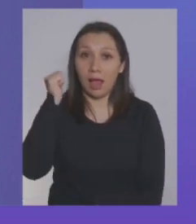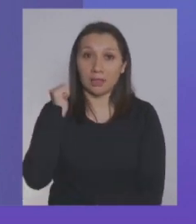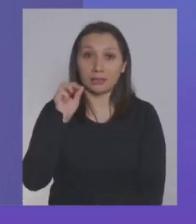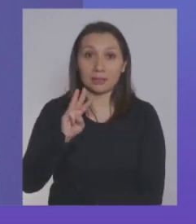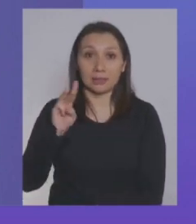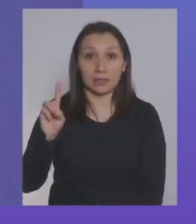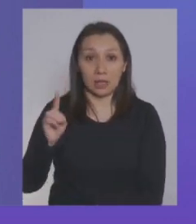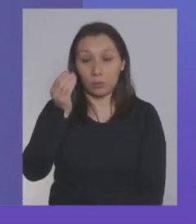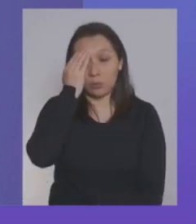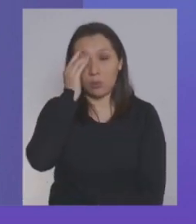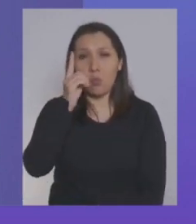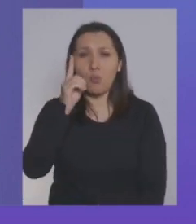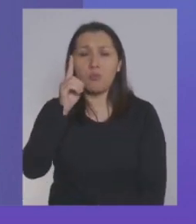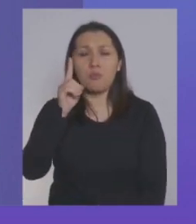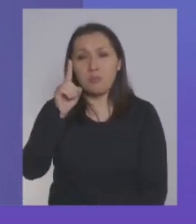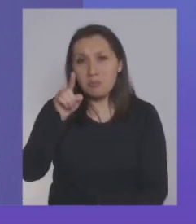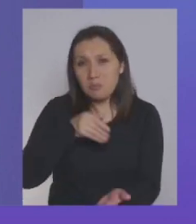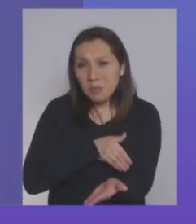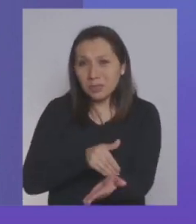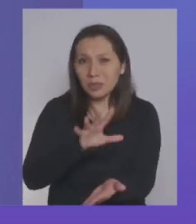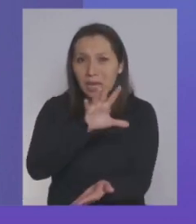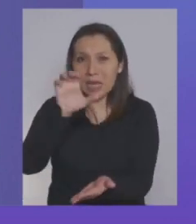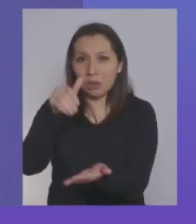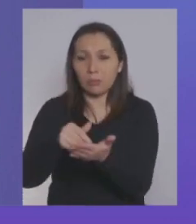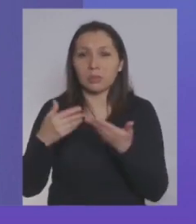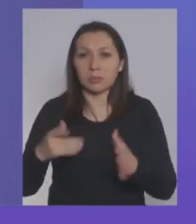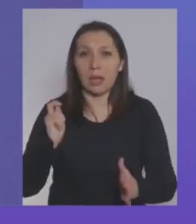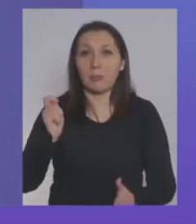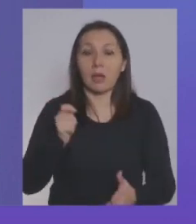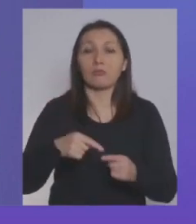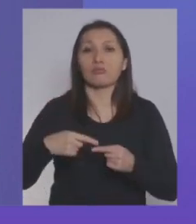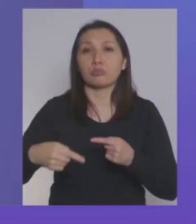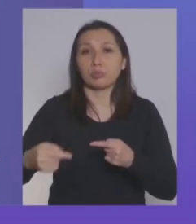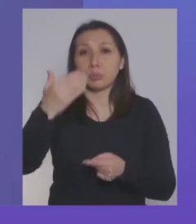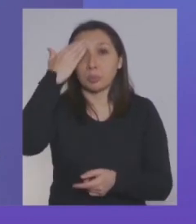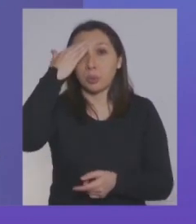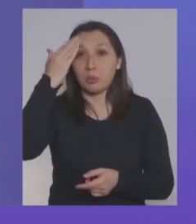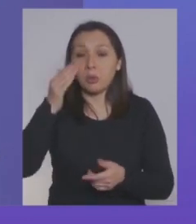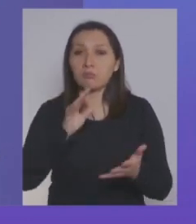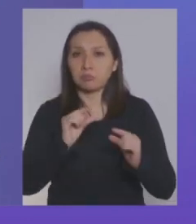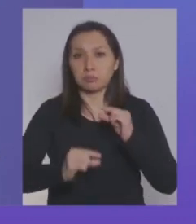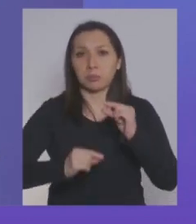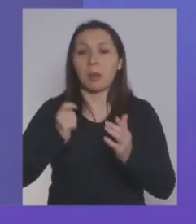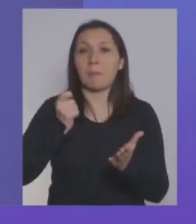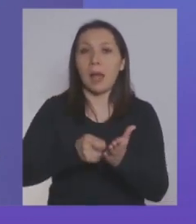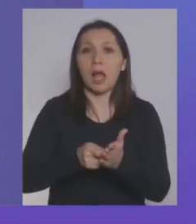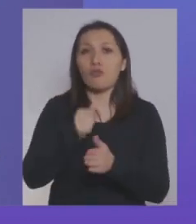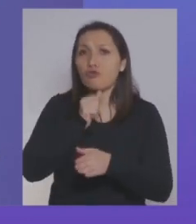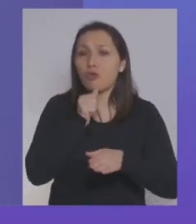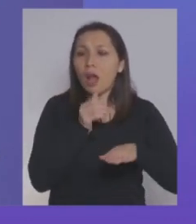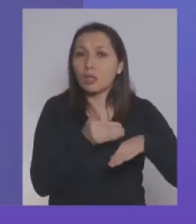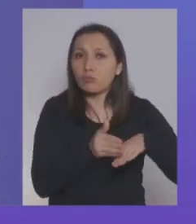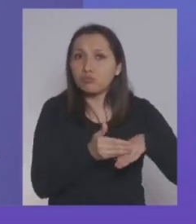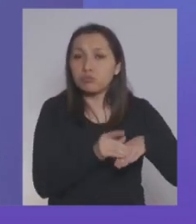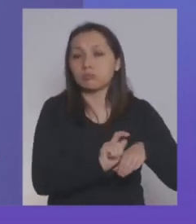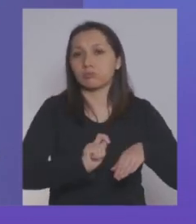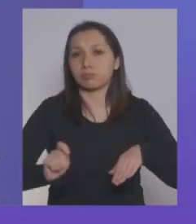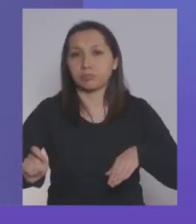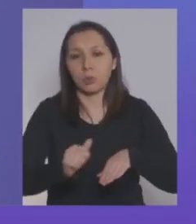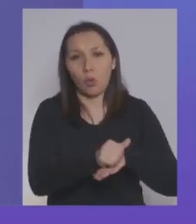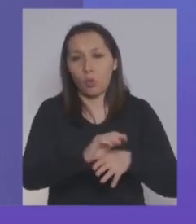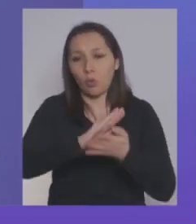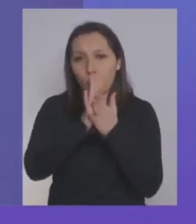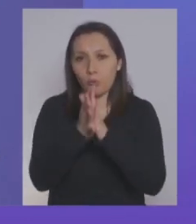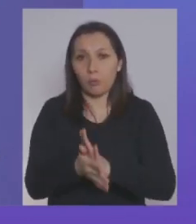estábamos arriba del millón 500.000 bonos pagados. En los próximos días se irán pagando el saldo, pero lo concreto es que